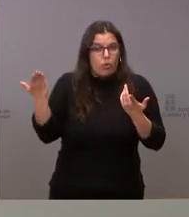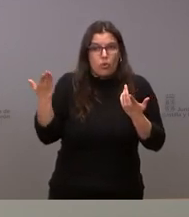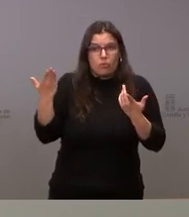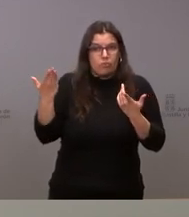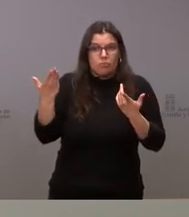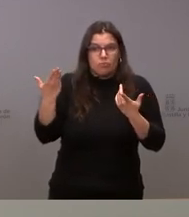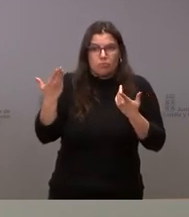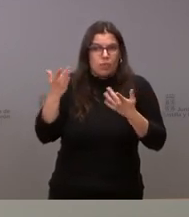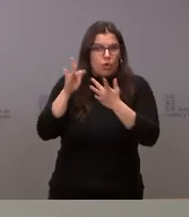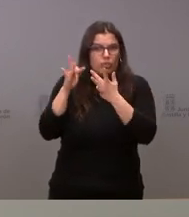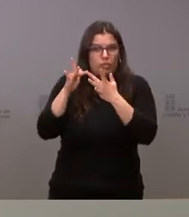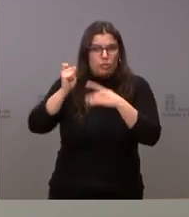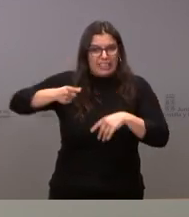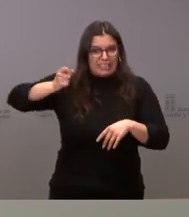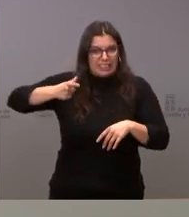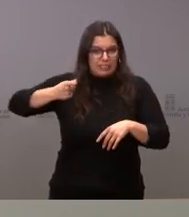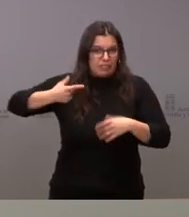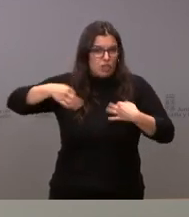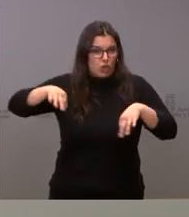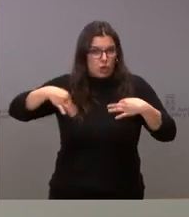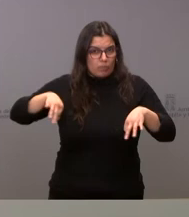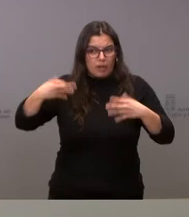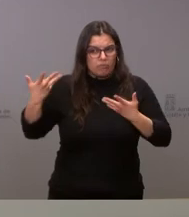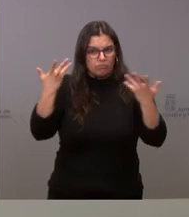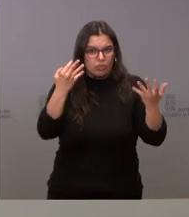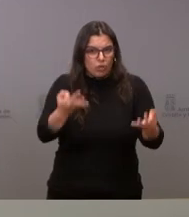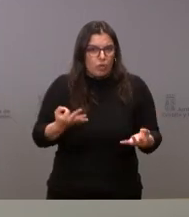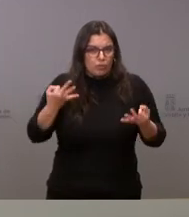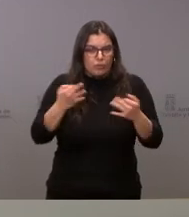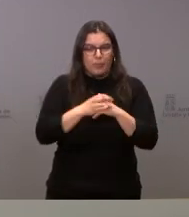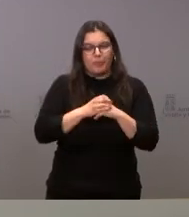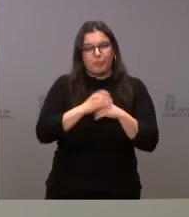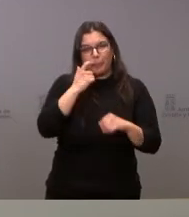instrumentos ordinarios de comunicación en donde lógicamente estarán a su disposición para lo que estiven oportuno